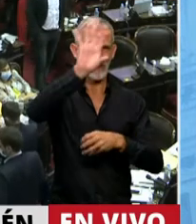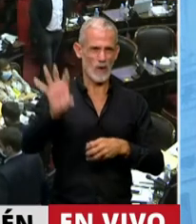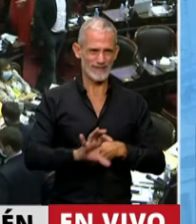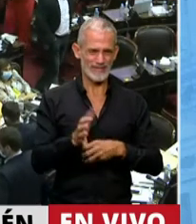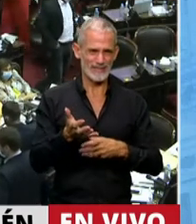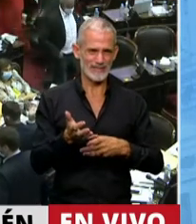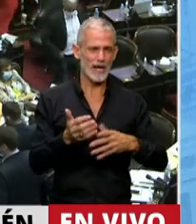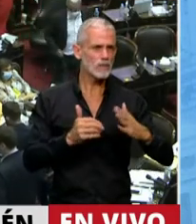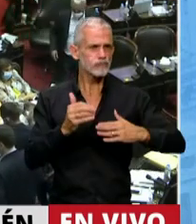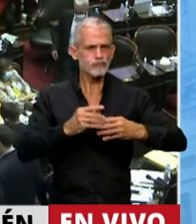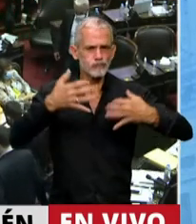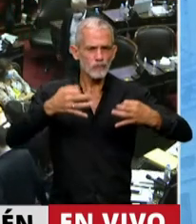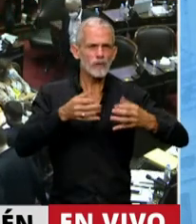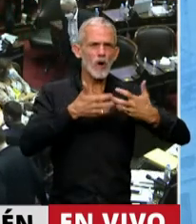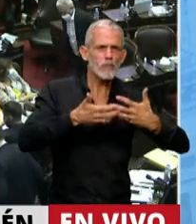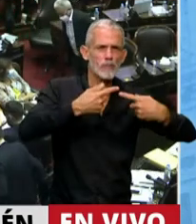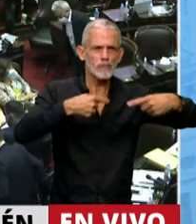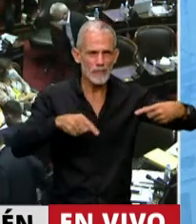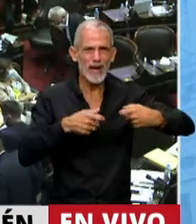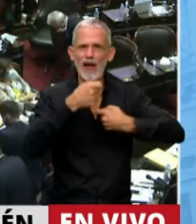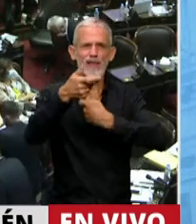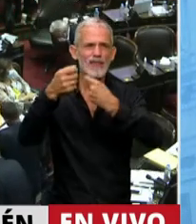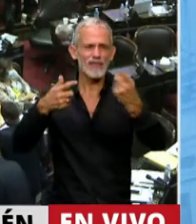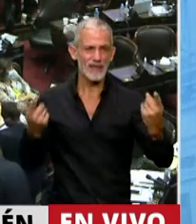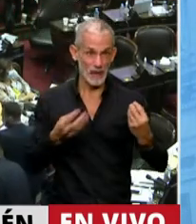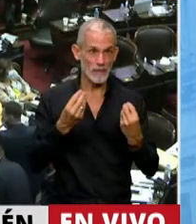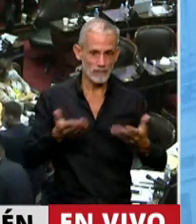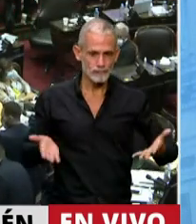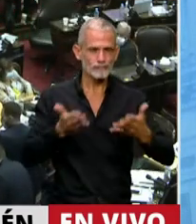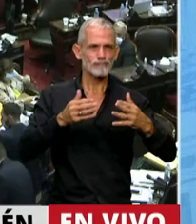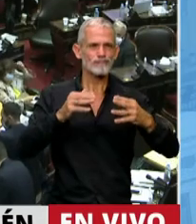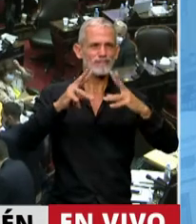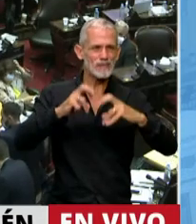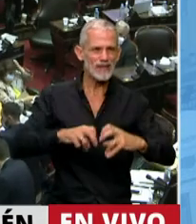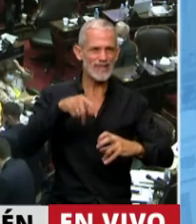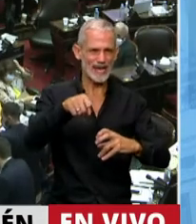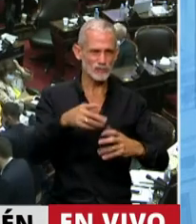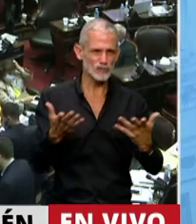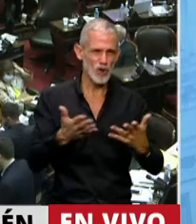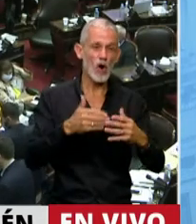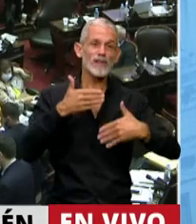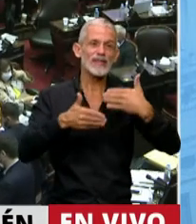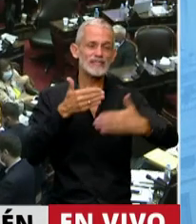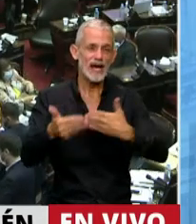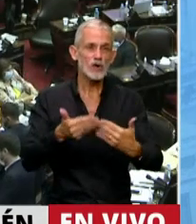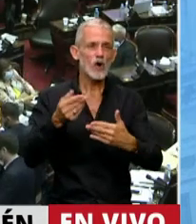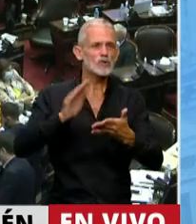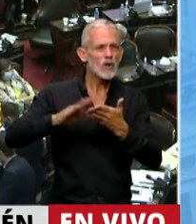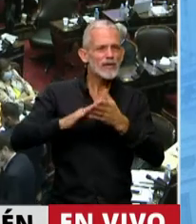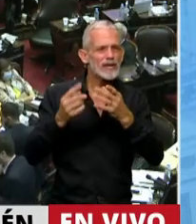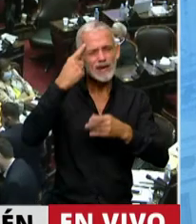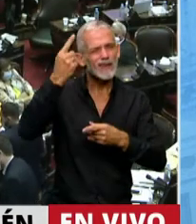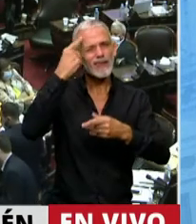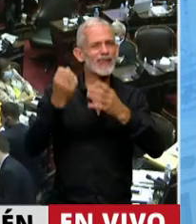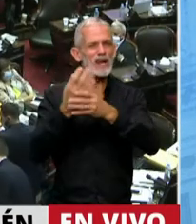la infraestructura y equipamiento para potenciar las actividades de investigación, desarrollo e innovación